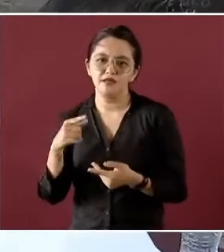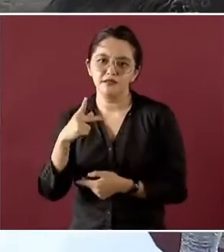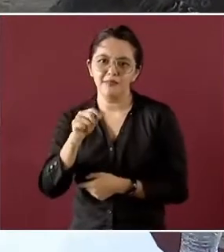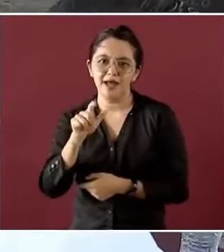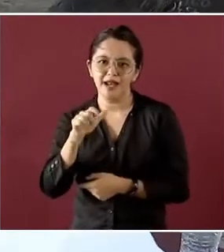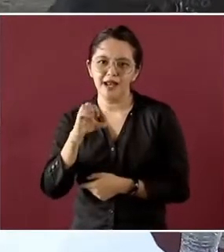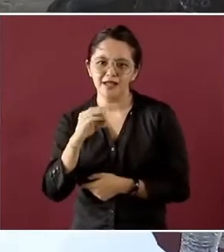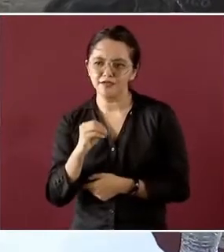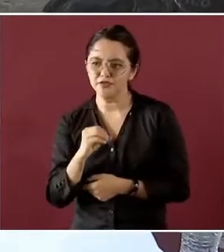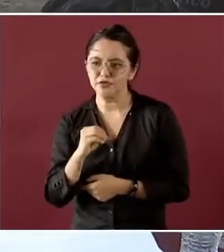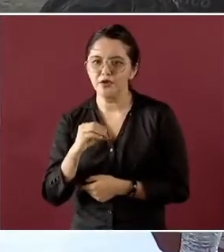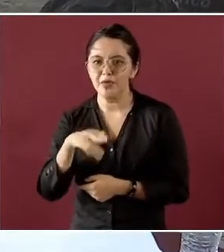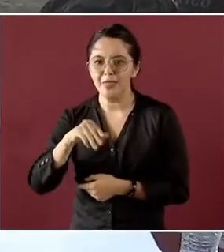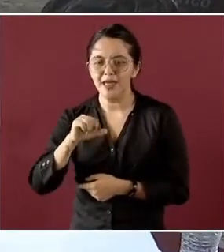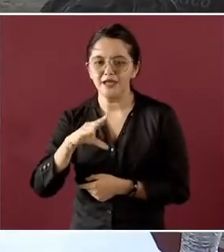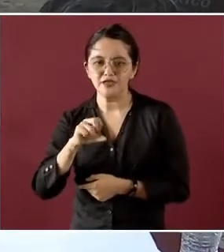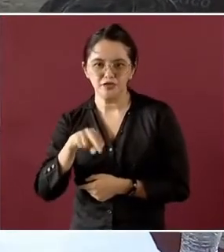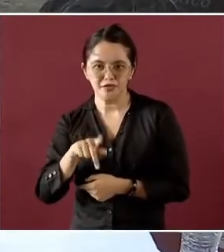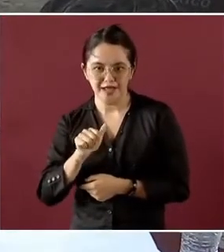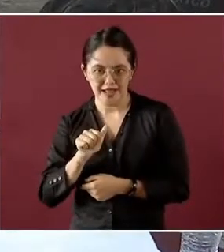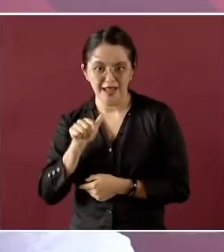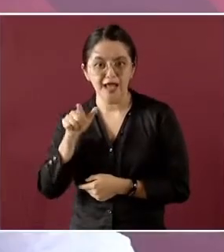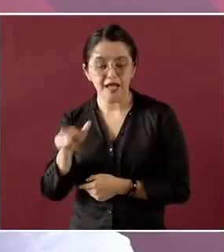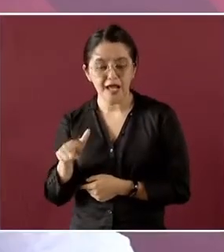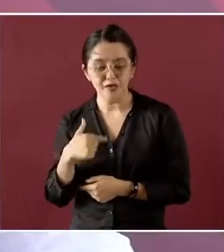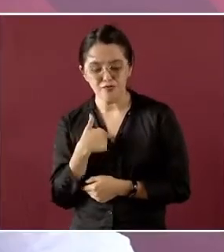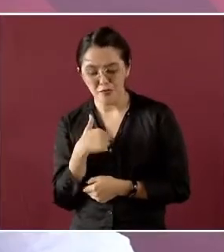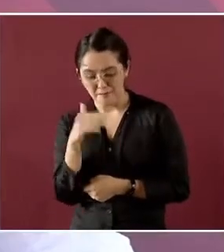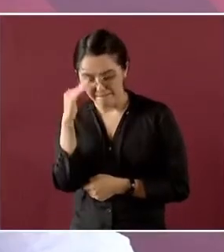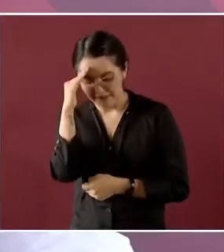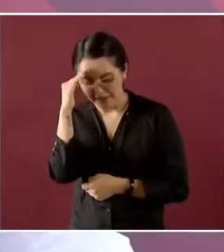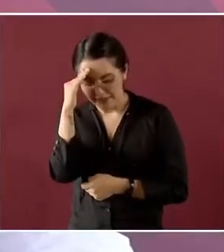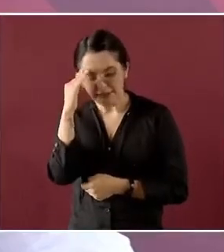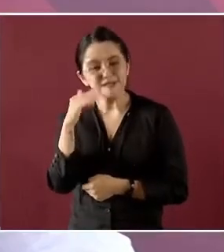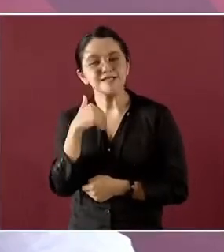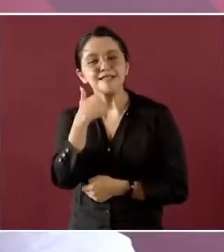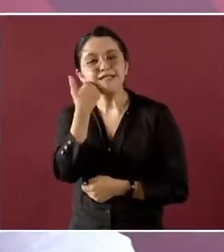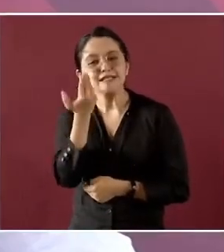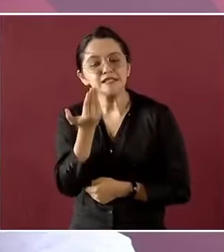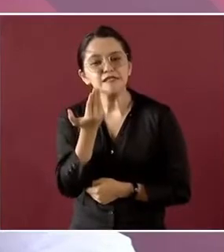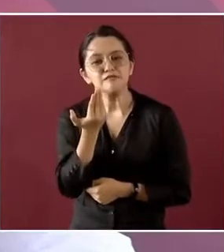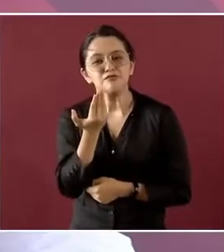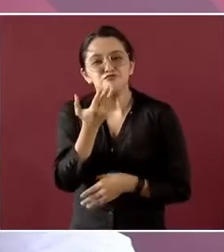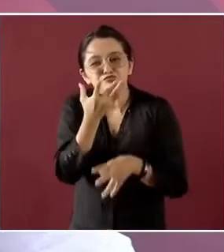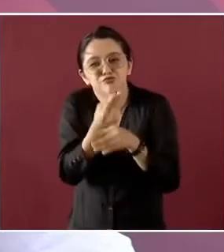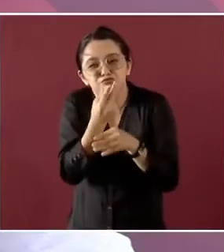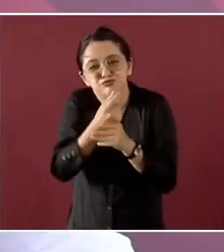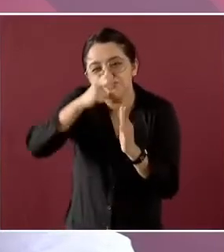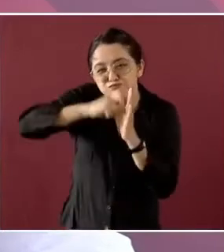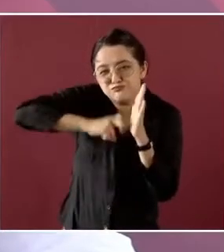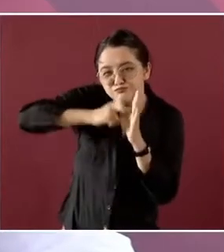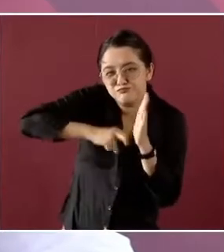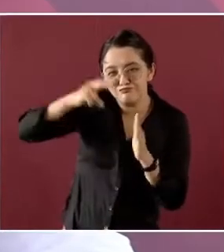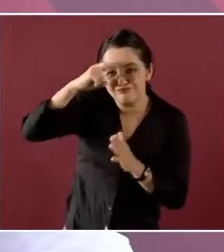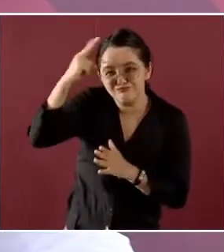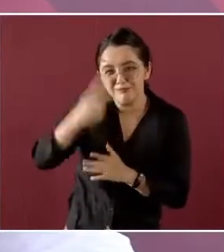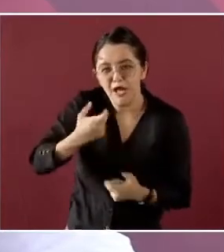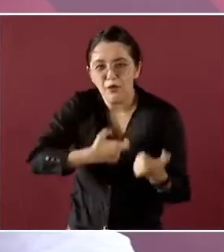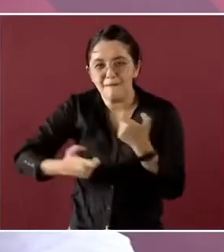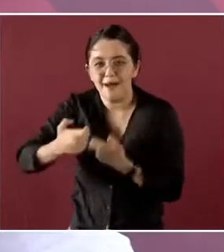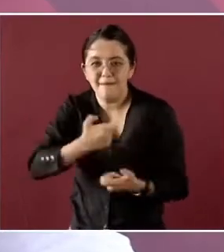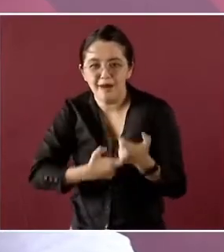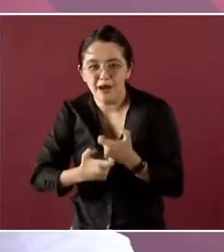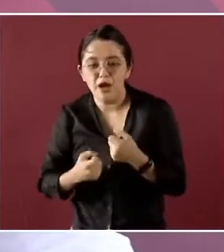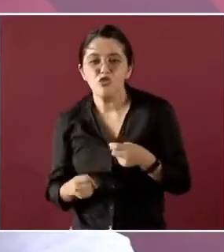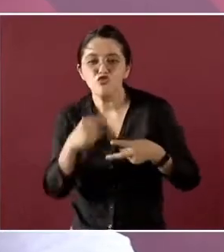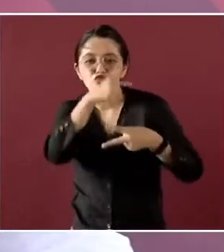Termino reiterando que para AMCHAM la prioridad es ser parte de la recuperación económica de México, a partir de dos